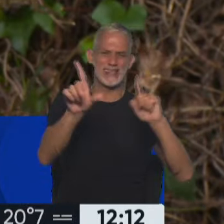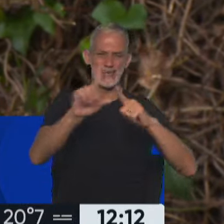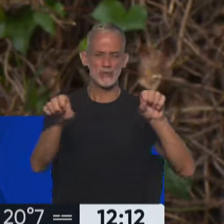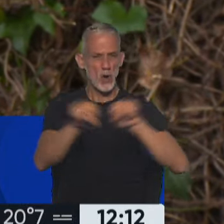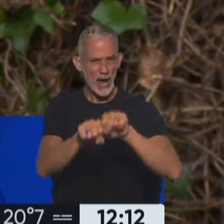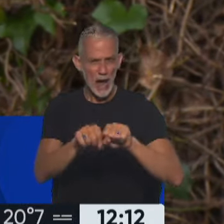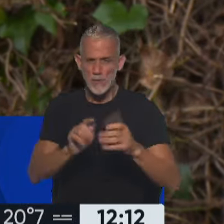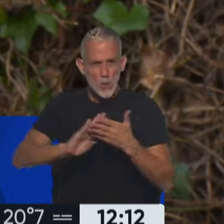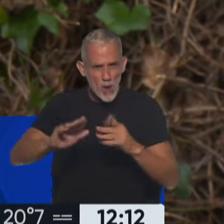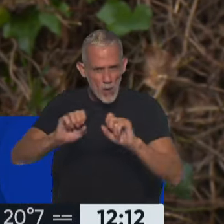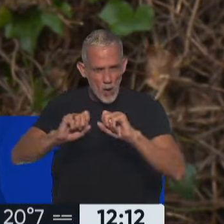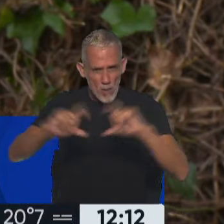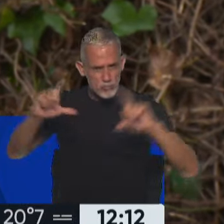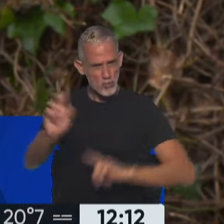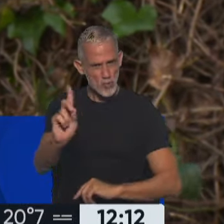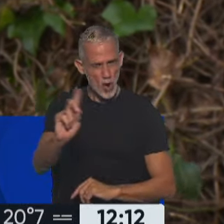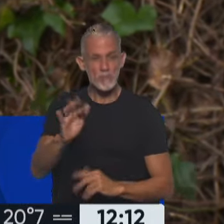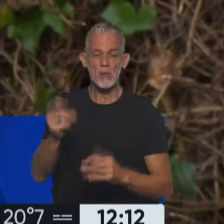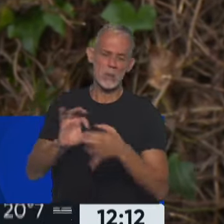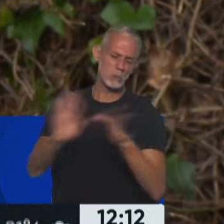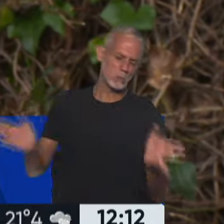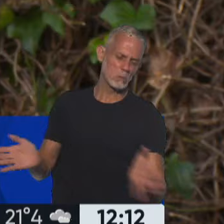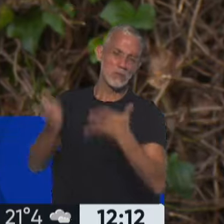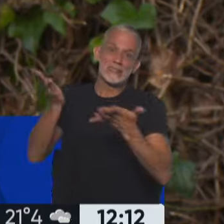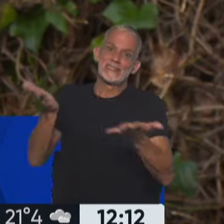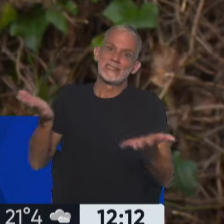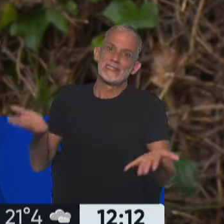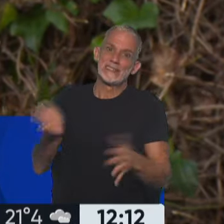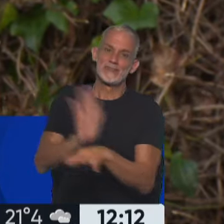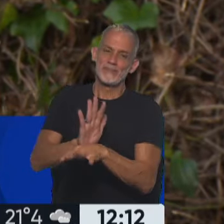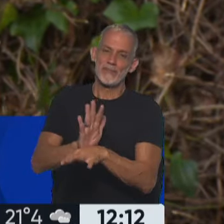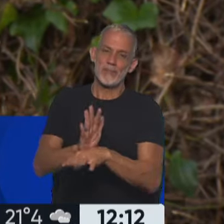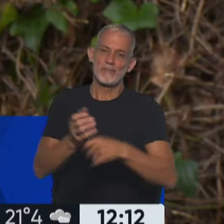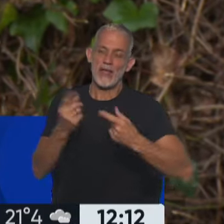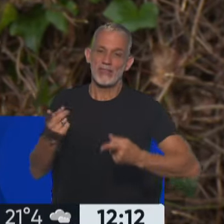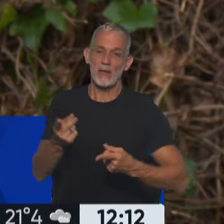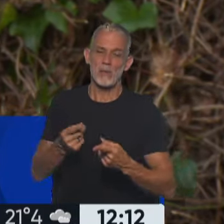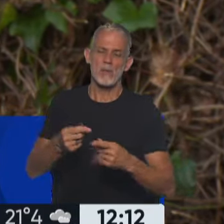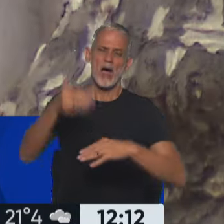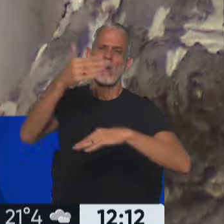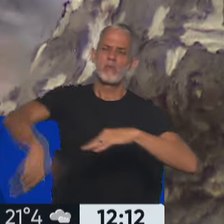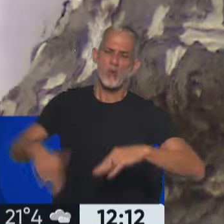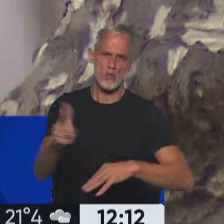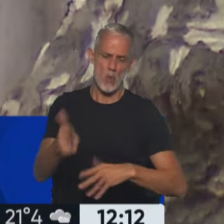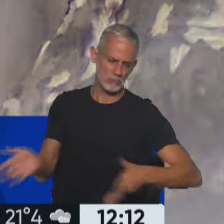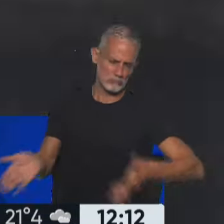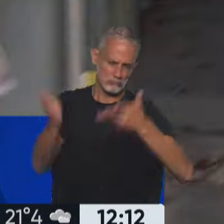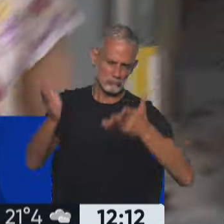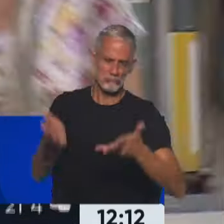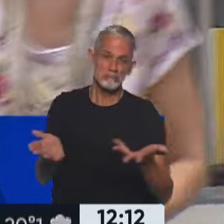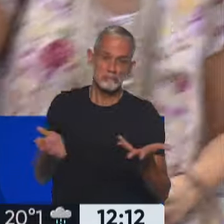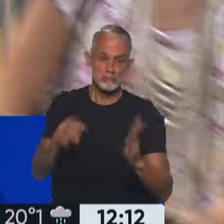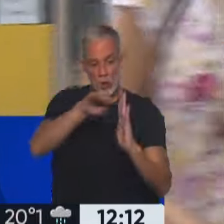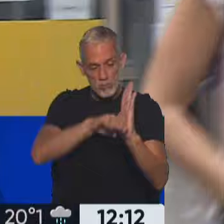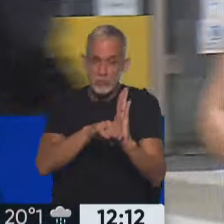no es algo nuevo. Lo que pasa es que esta liberalidad, de alguna manera, no le pone freno o por lo menos dice, bueno,